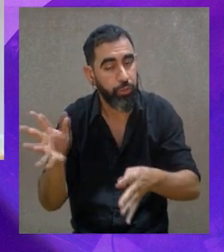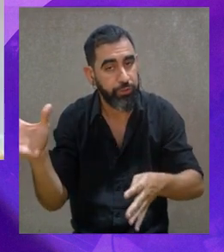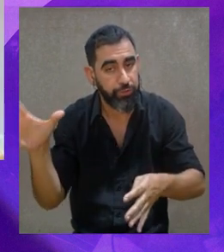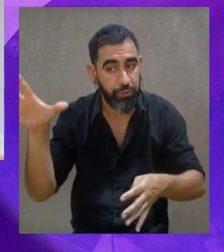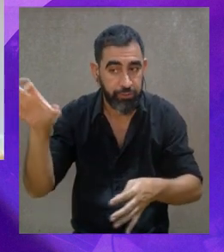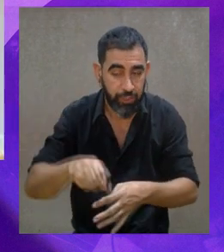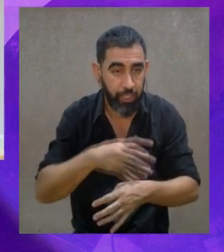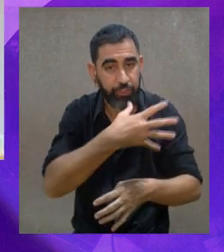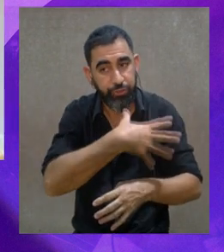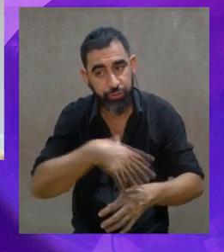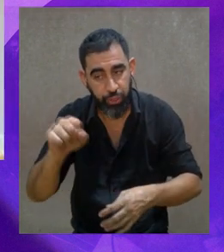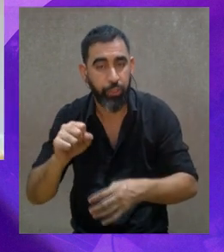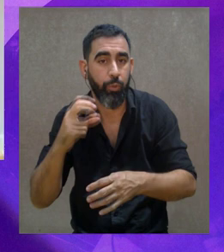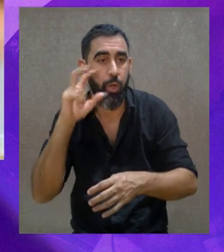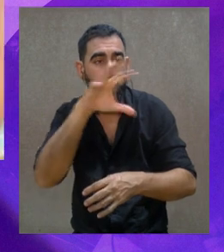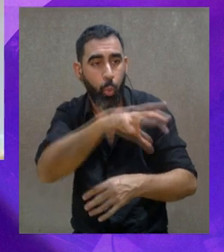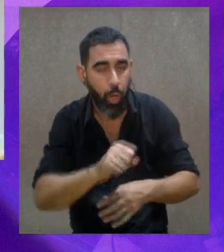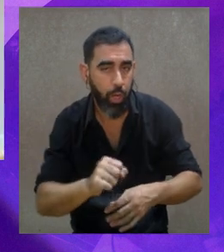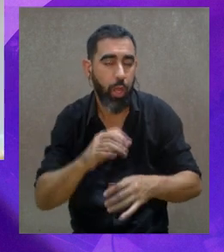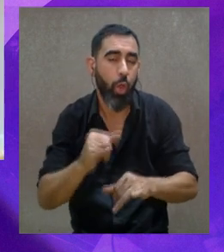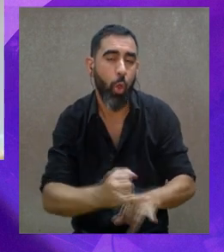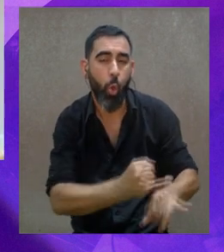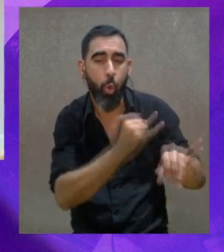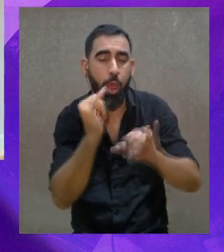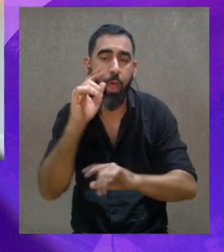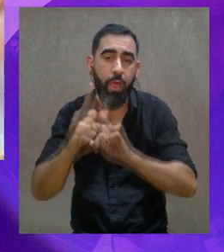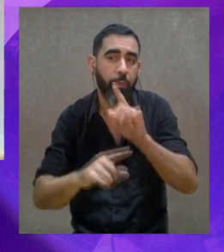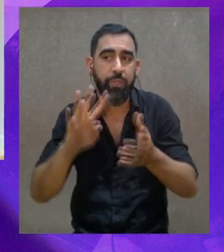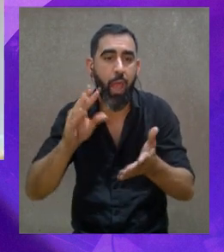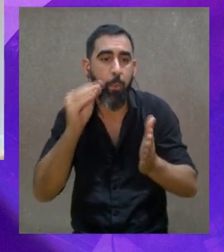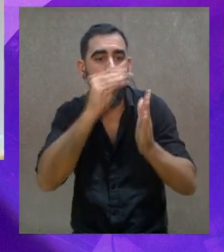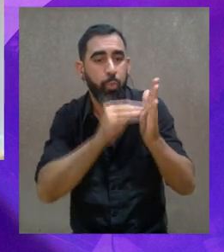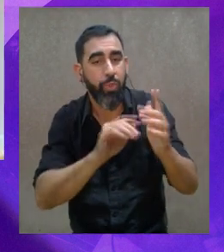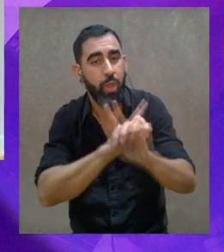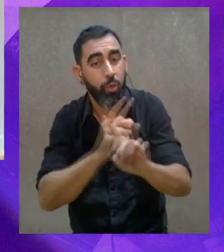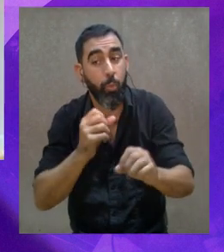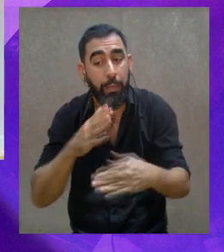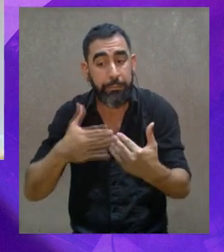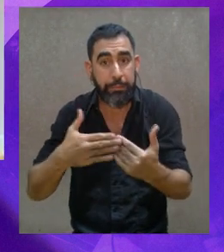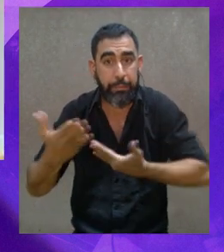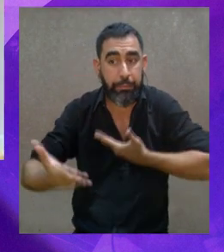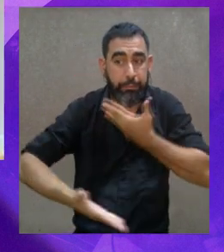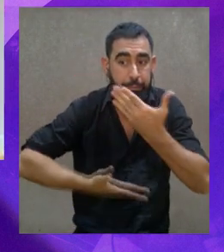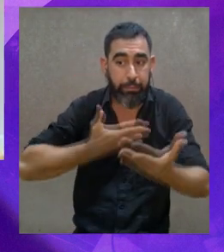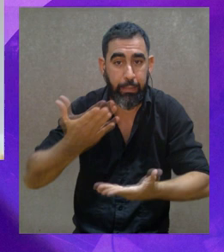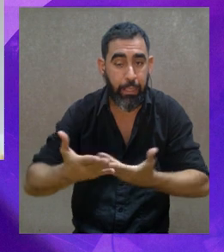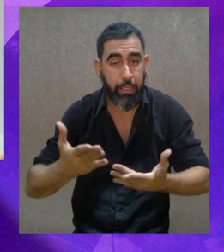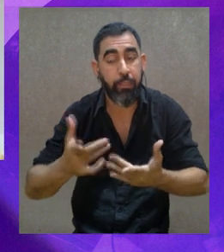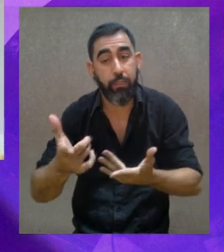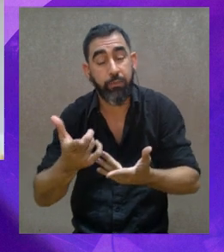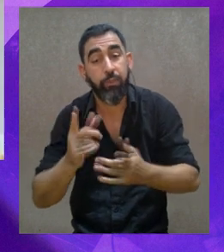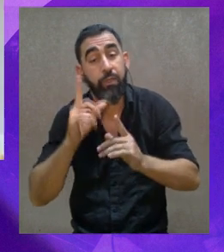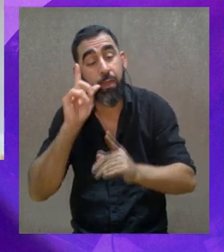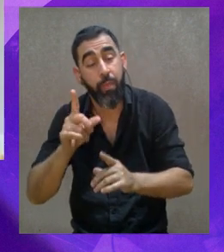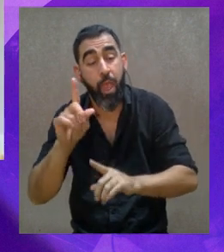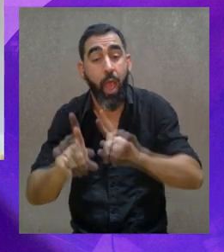un desafío traerlos, llevarlos, levantarlos. A veces jornadas que no están agendadas, porque estamos cerca de un concierto,